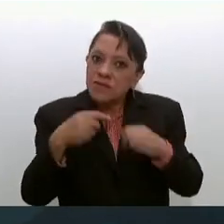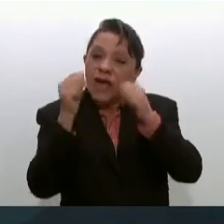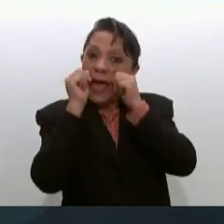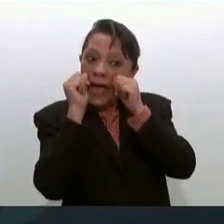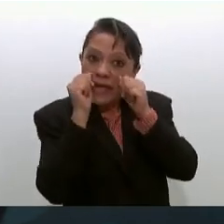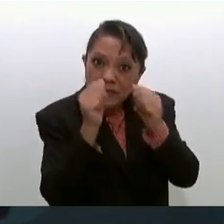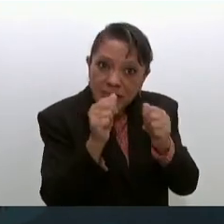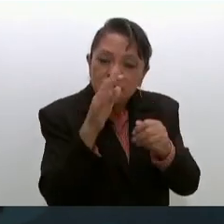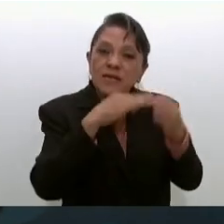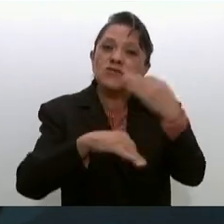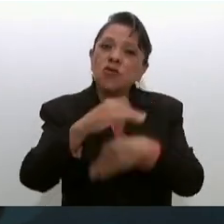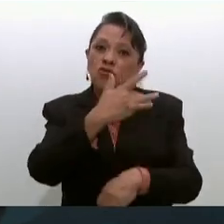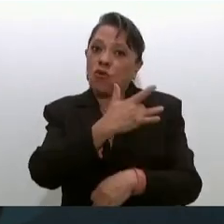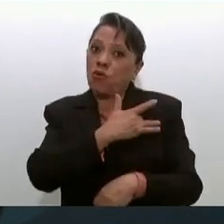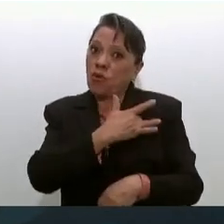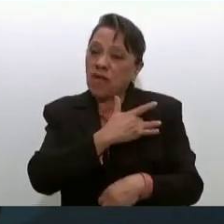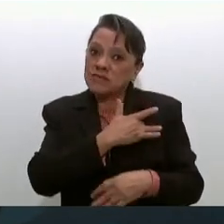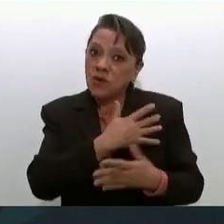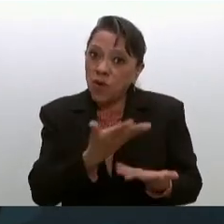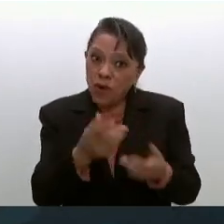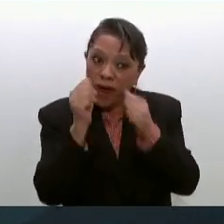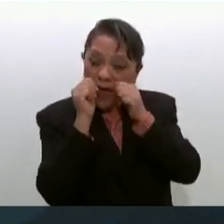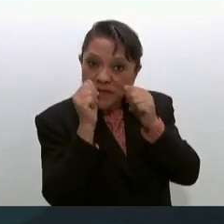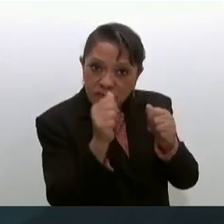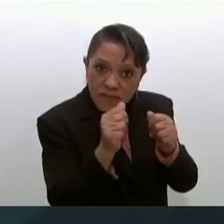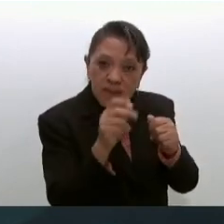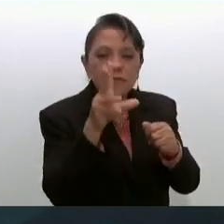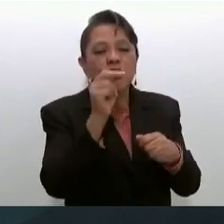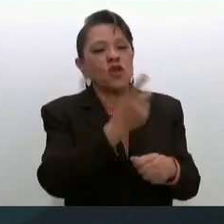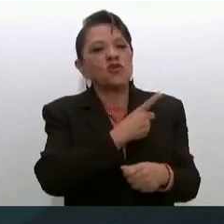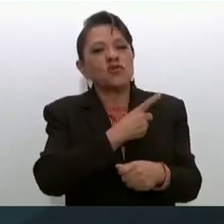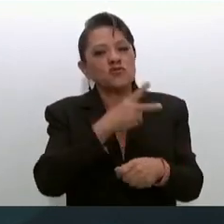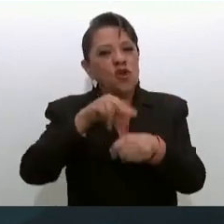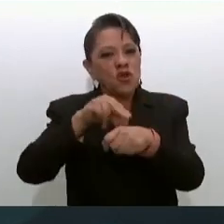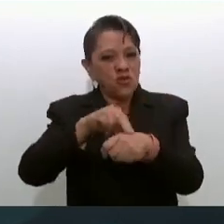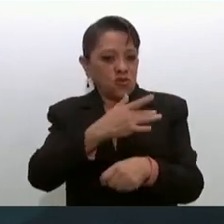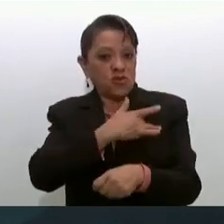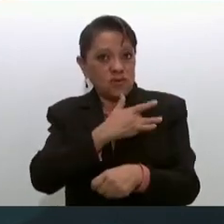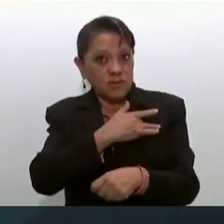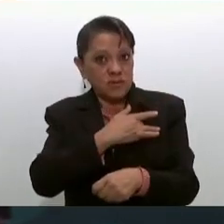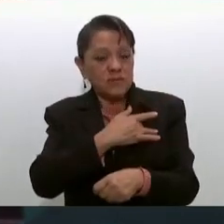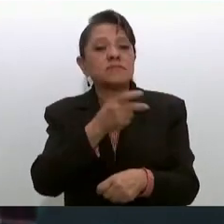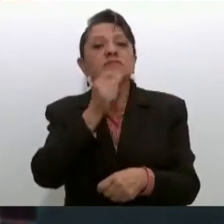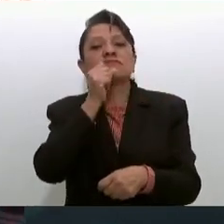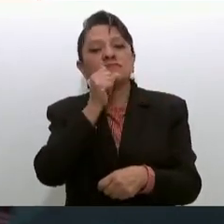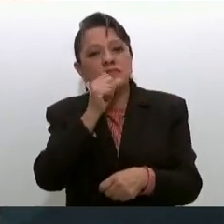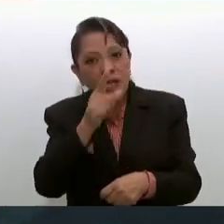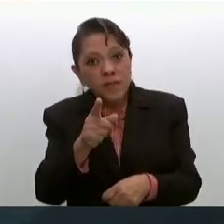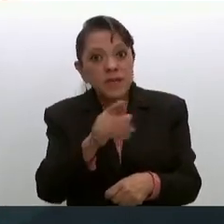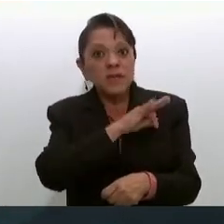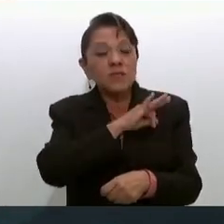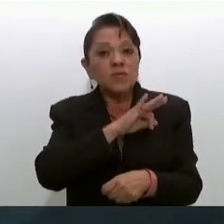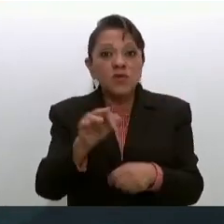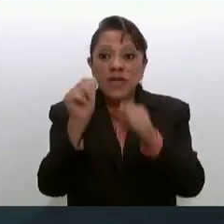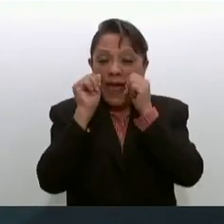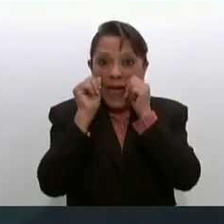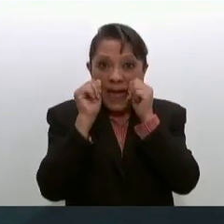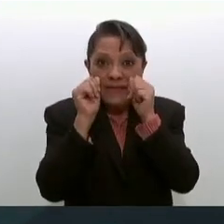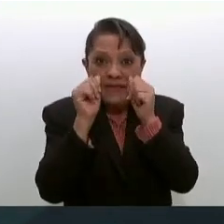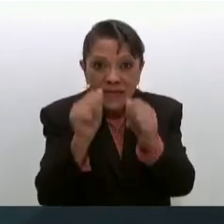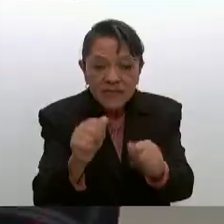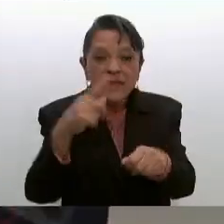requieren cardiólogos sino intervencionistas y también para poder atender a enfermos